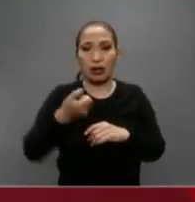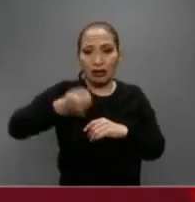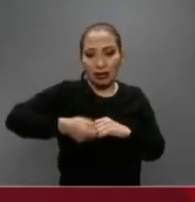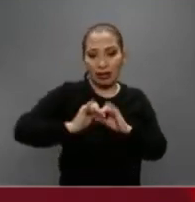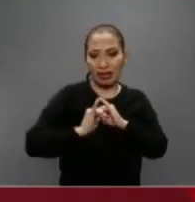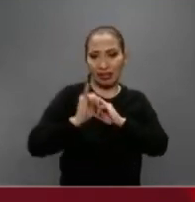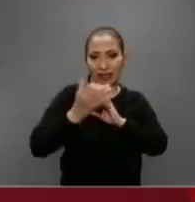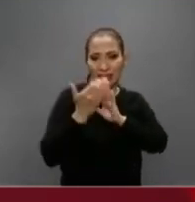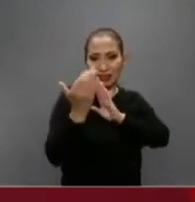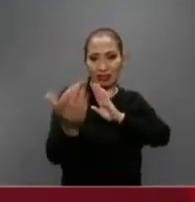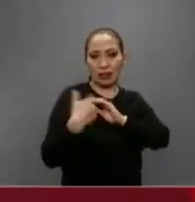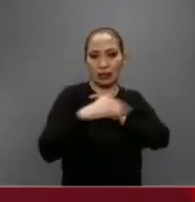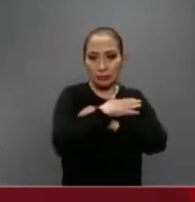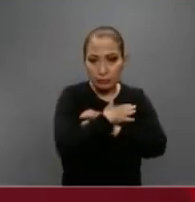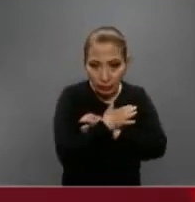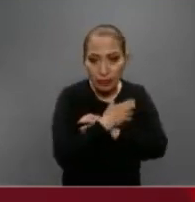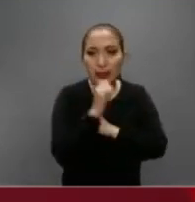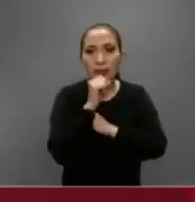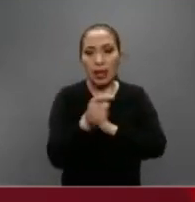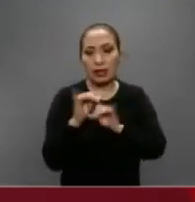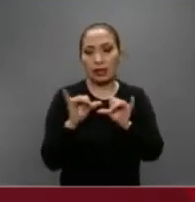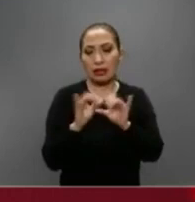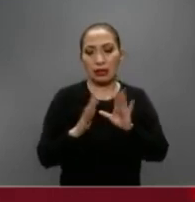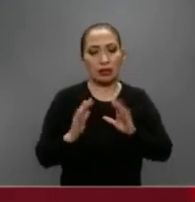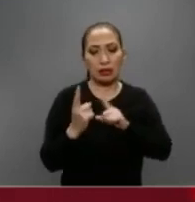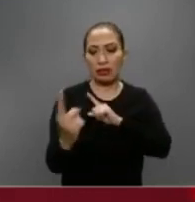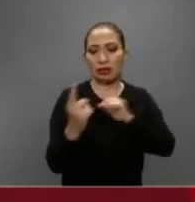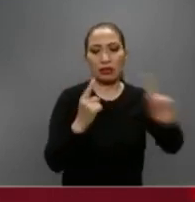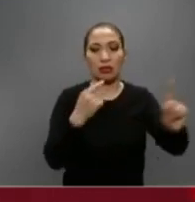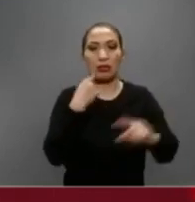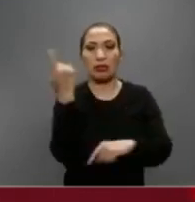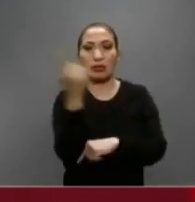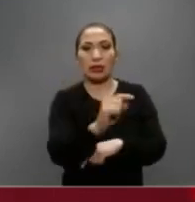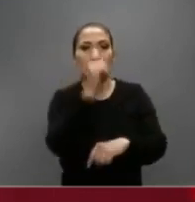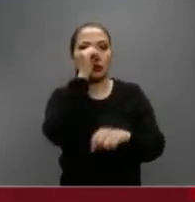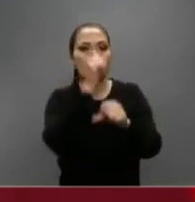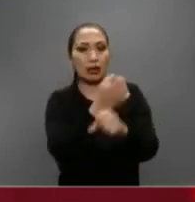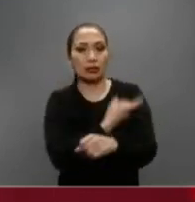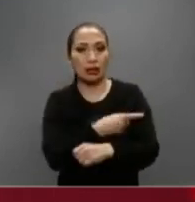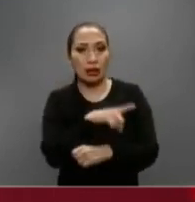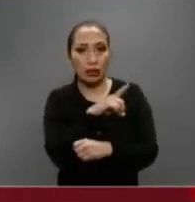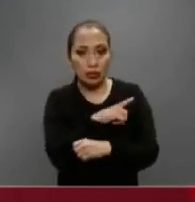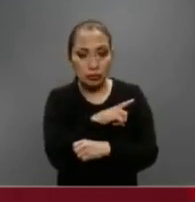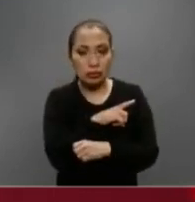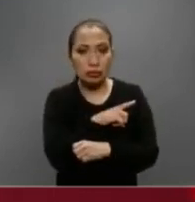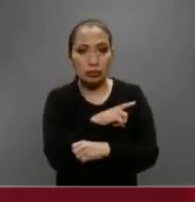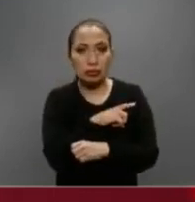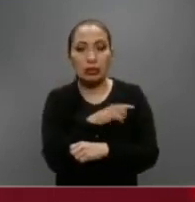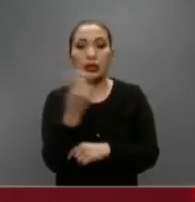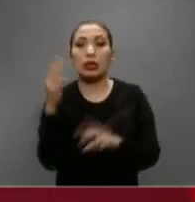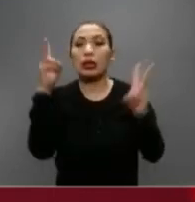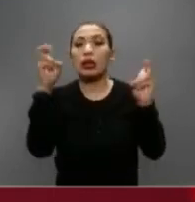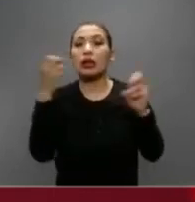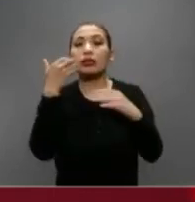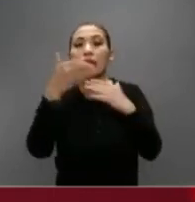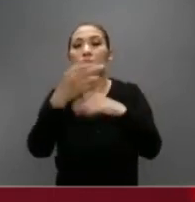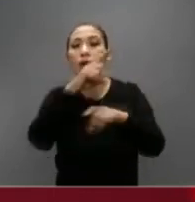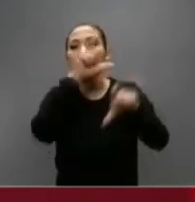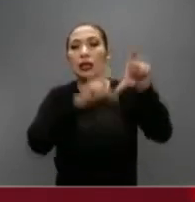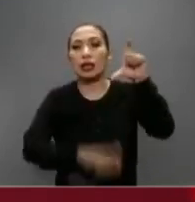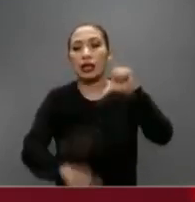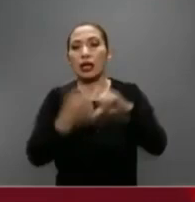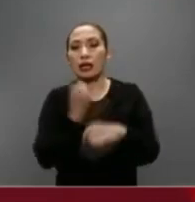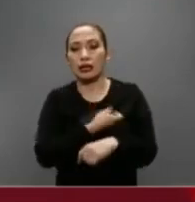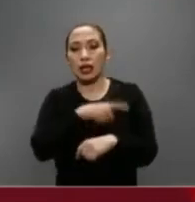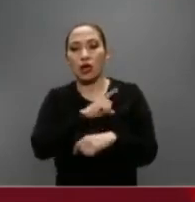distancia y todas las demás medidas de sana distancia vigentes y emitidas por la Secretaría de la Salud en lo que hemos llamado la Jornada Nacional